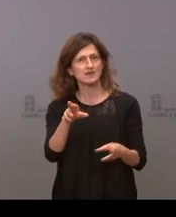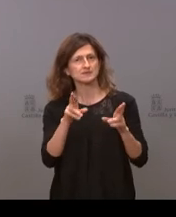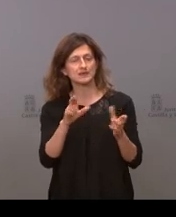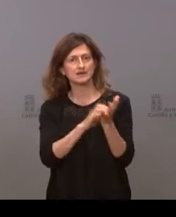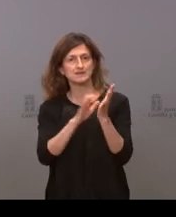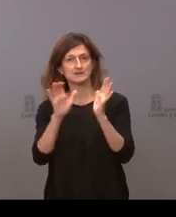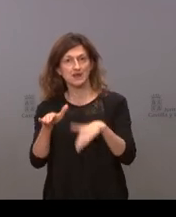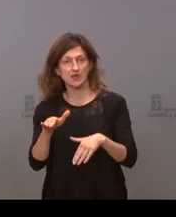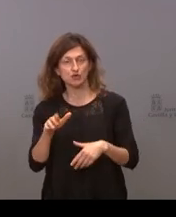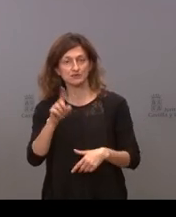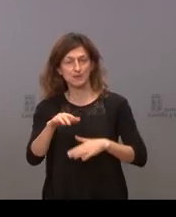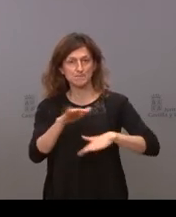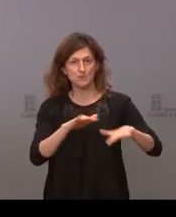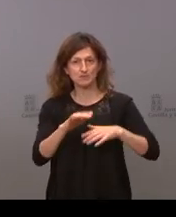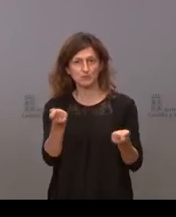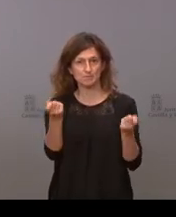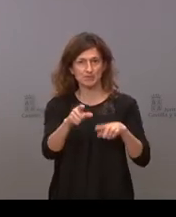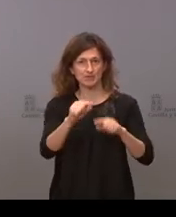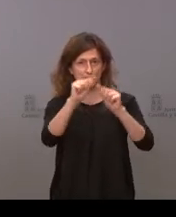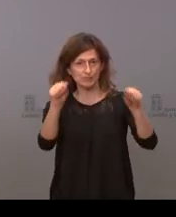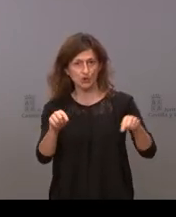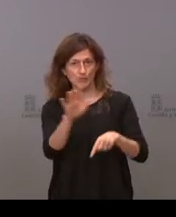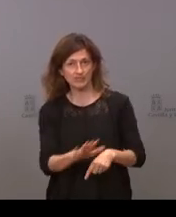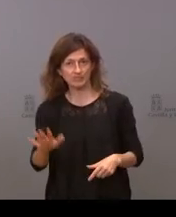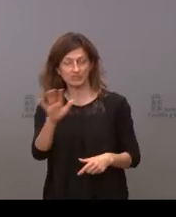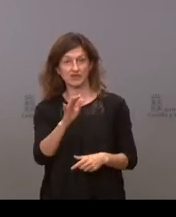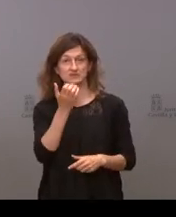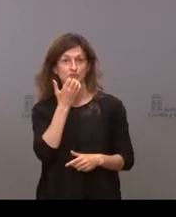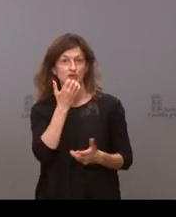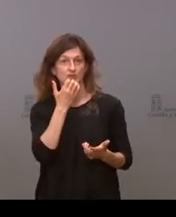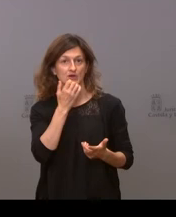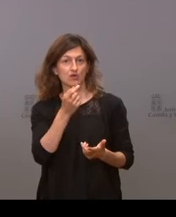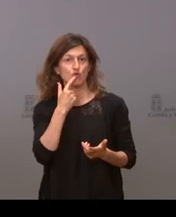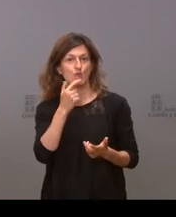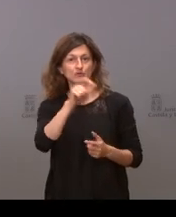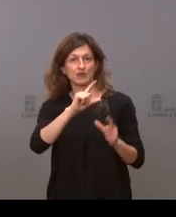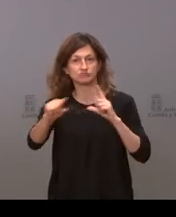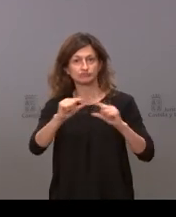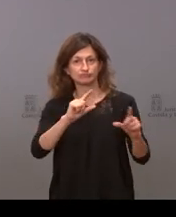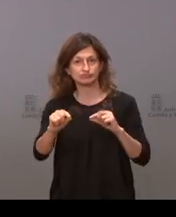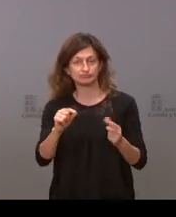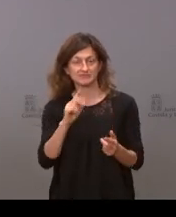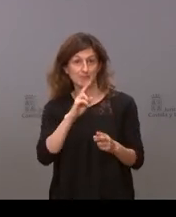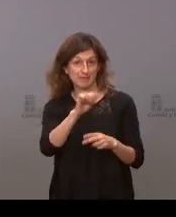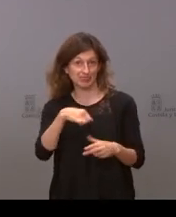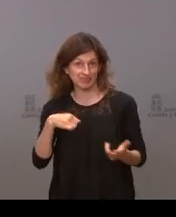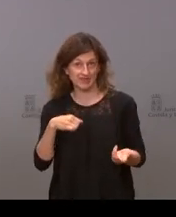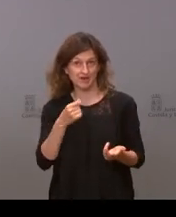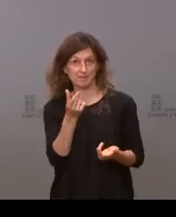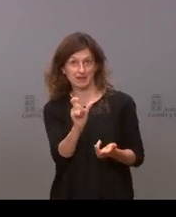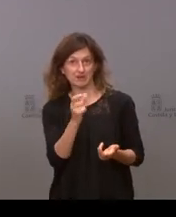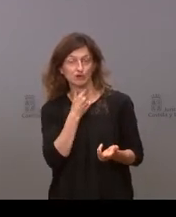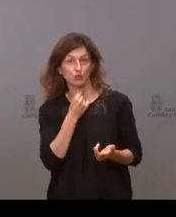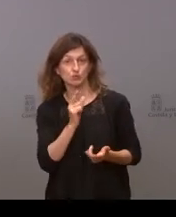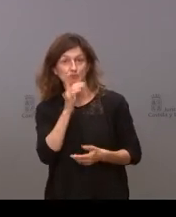León vaya a haber movimientos similares en provincias sobre todo de la llamada España vaciada que ya sé que no le gusta el término por bueno las